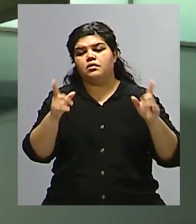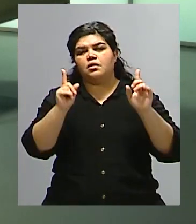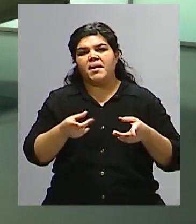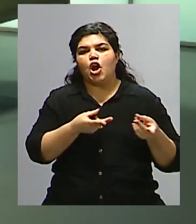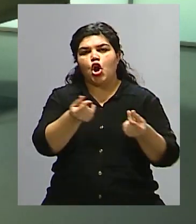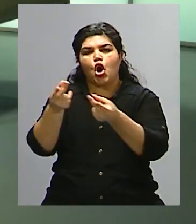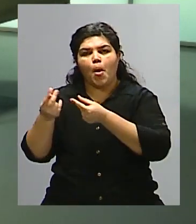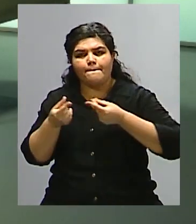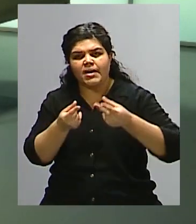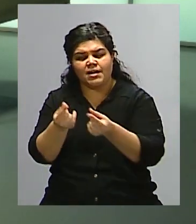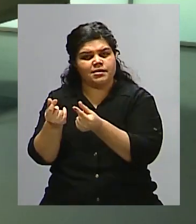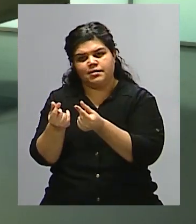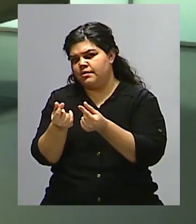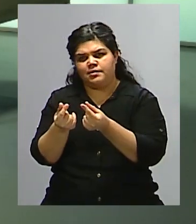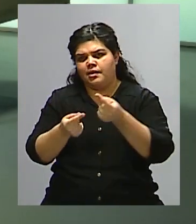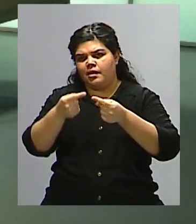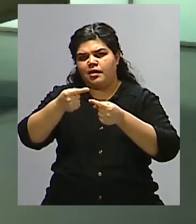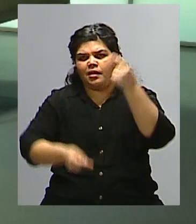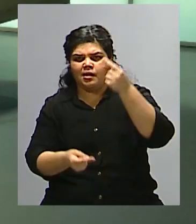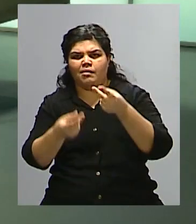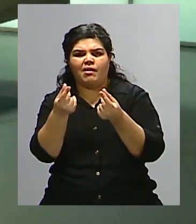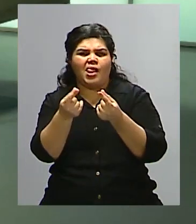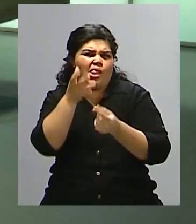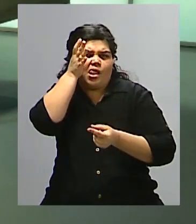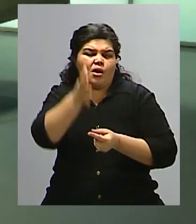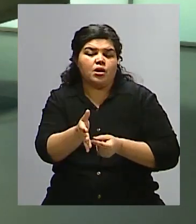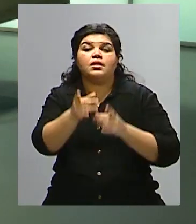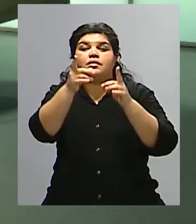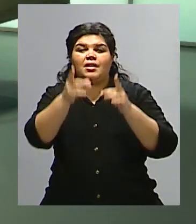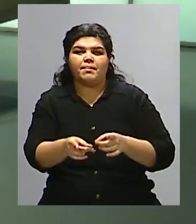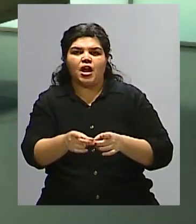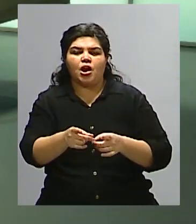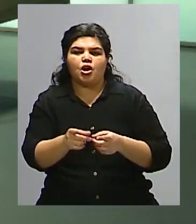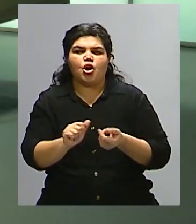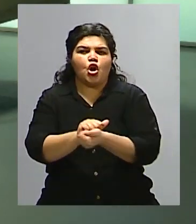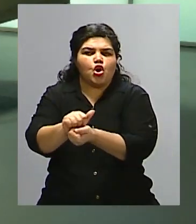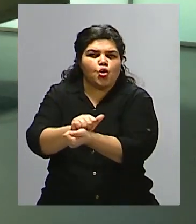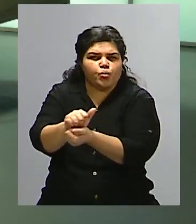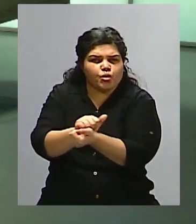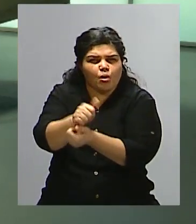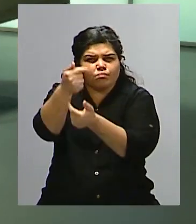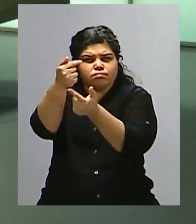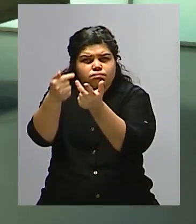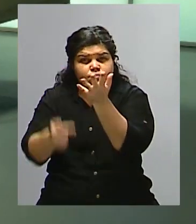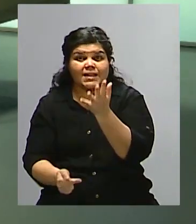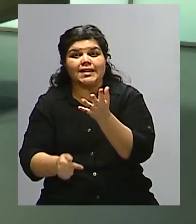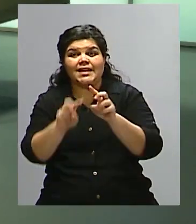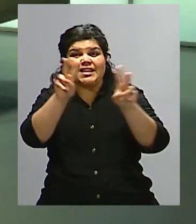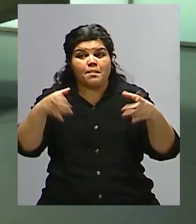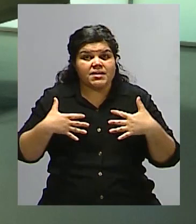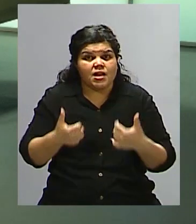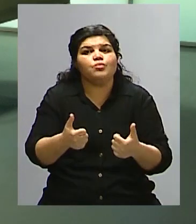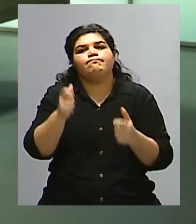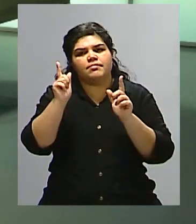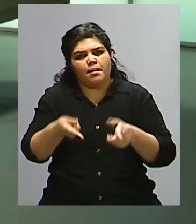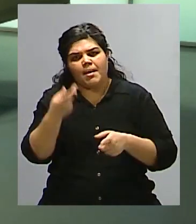corrupción de un sistema totalmente imperfecto que es el sistema del mercado de la salud. Tal cual. Bueno, vamos a ir